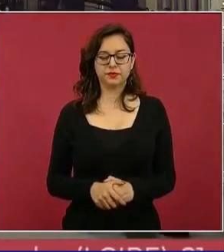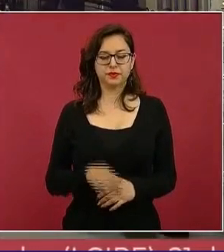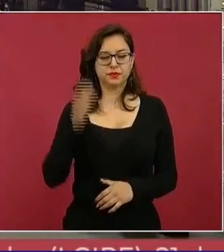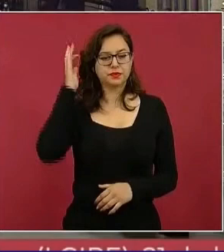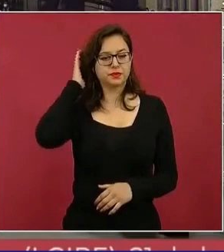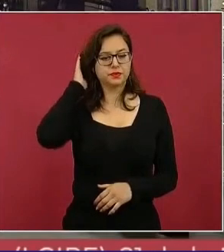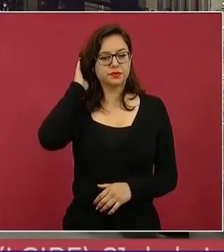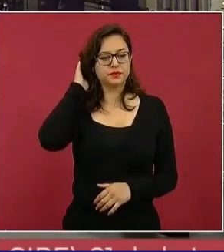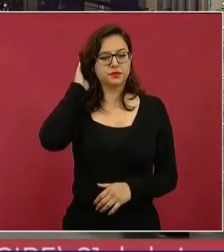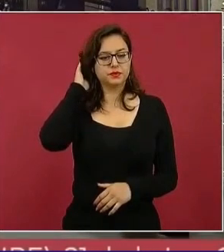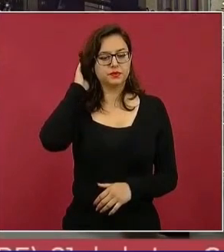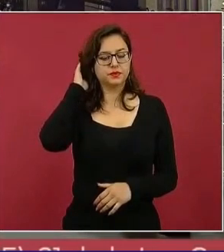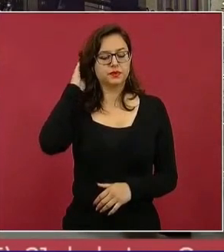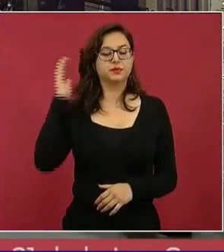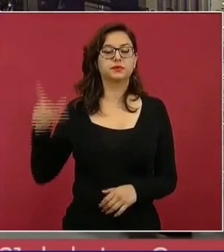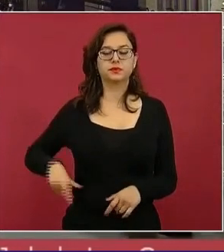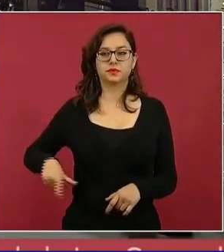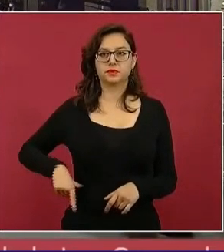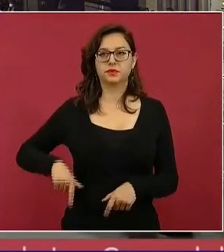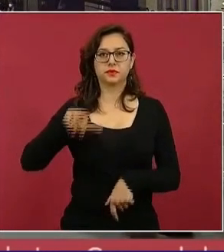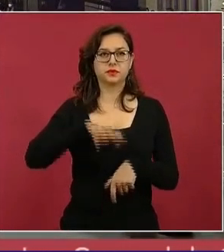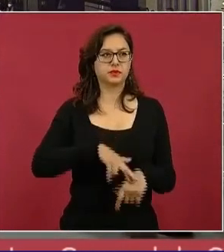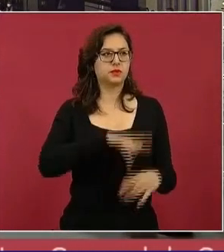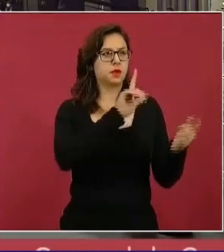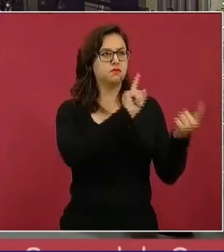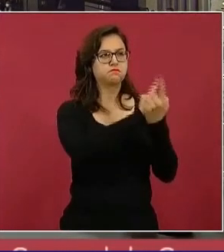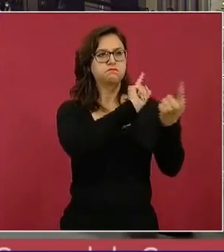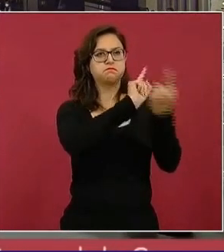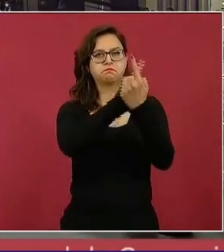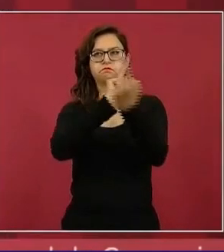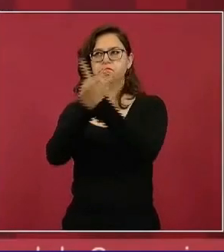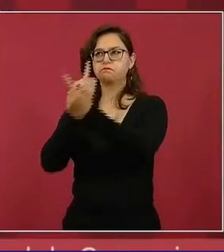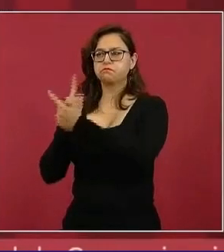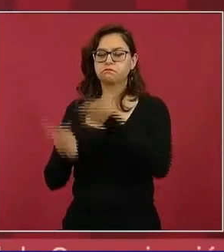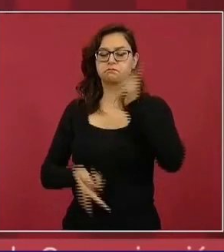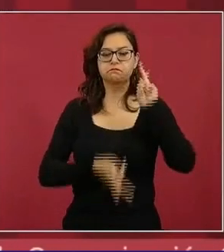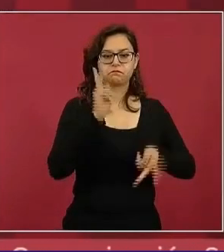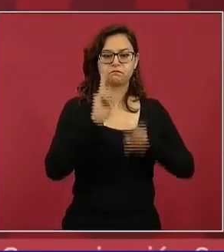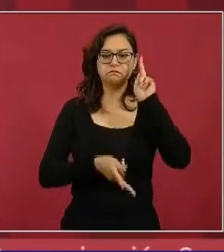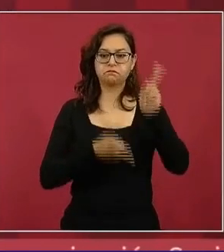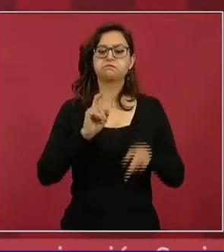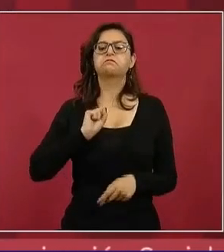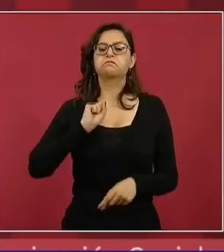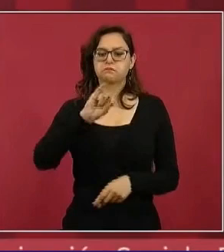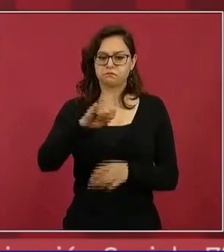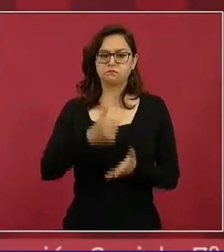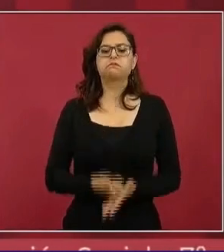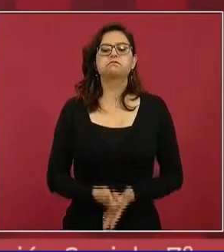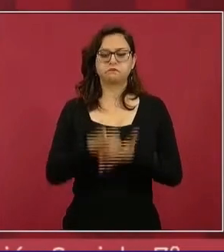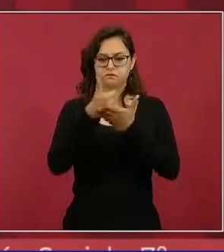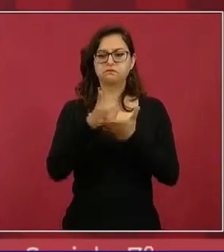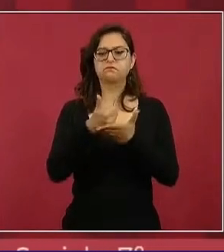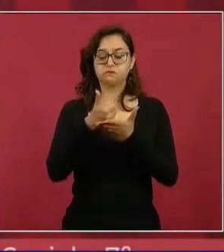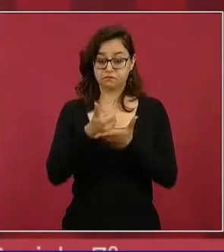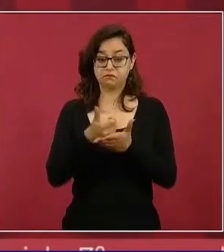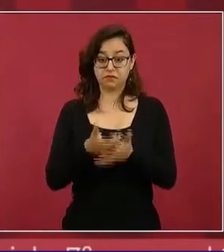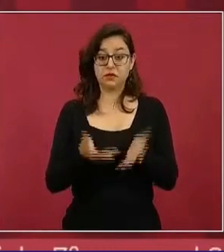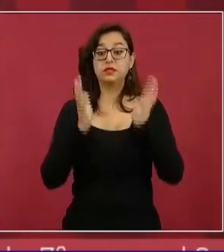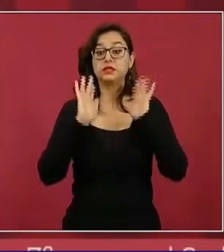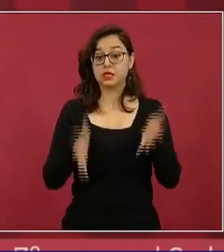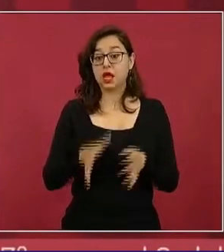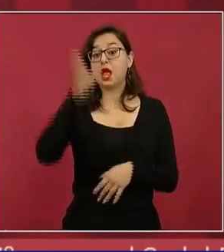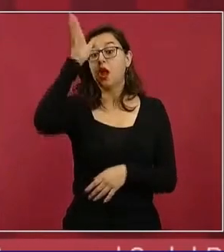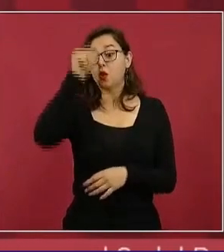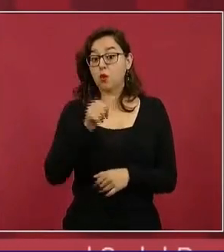hablando con los gobernadores y están ayudando, porque también como quedamos los recursos se van a utilizar para